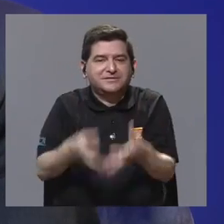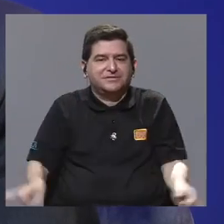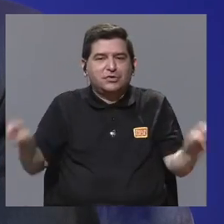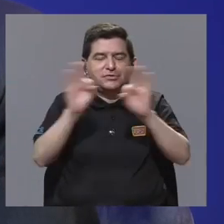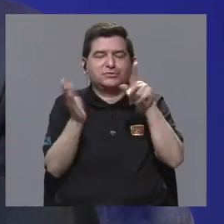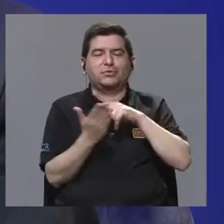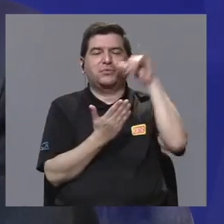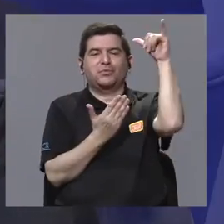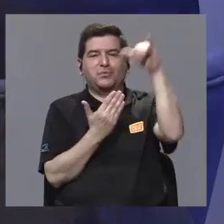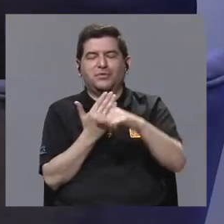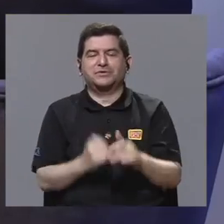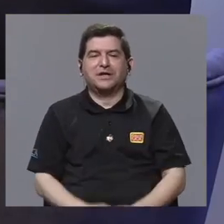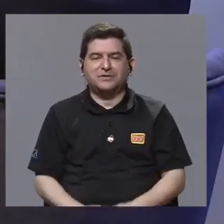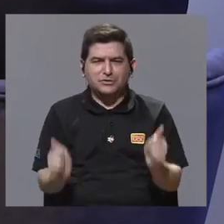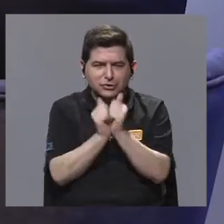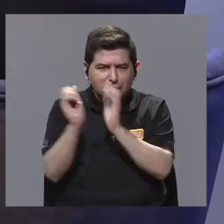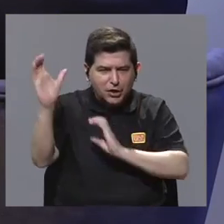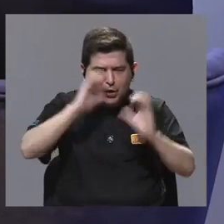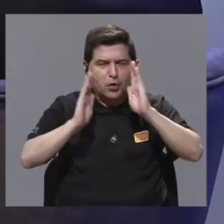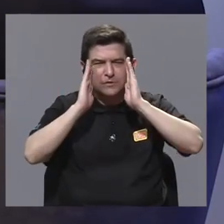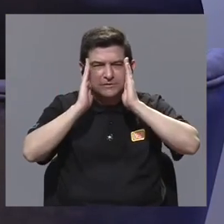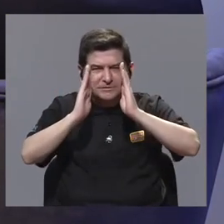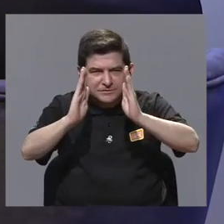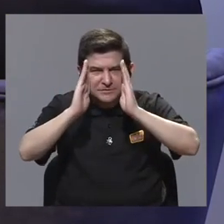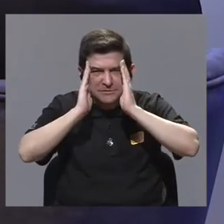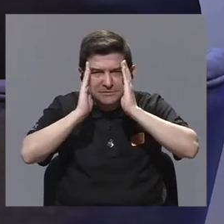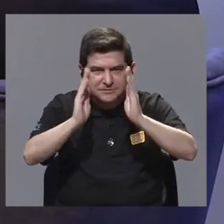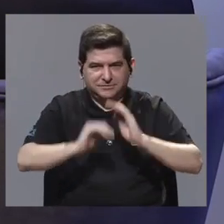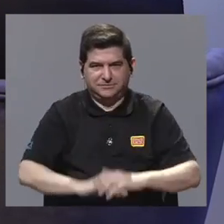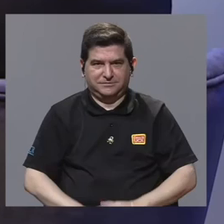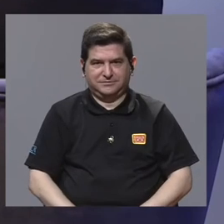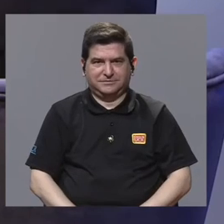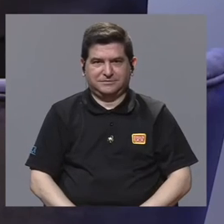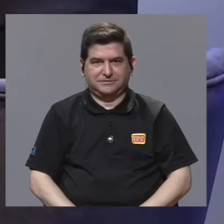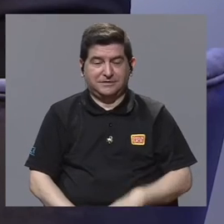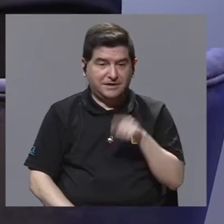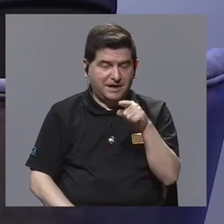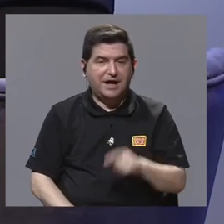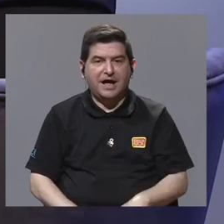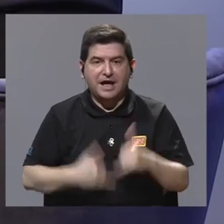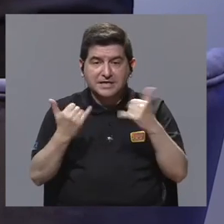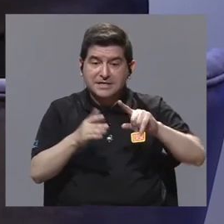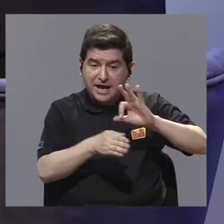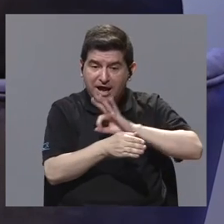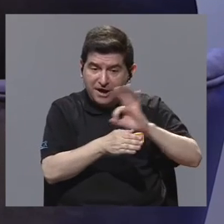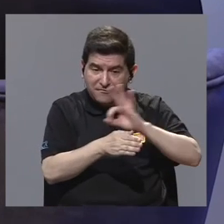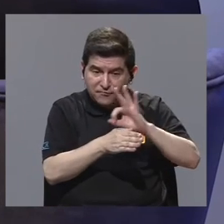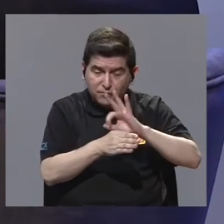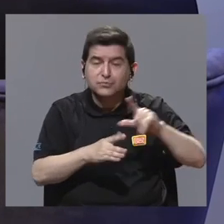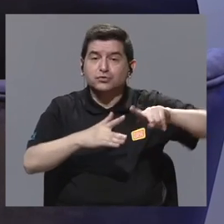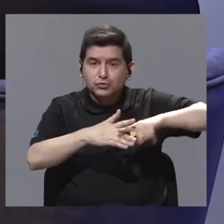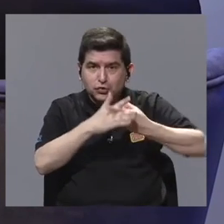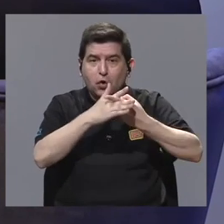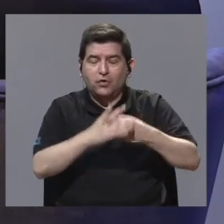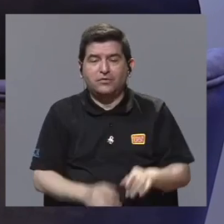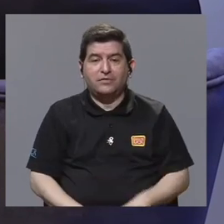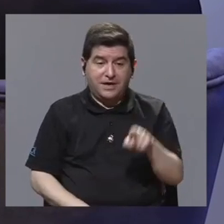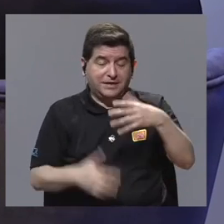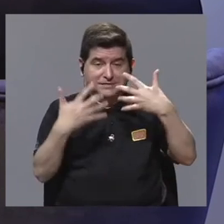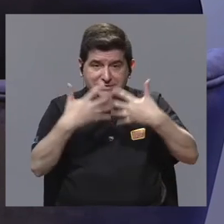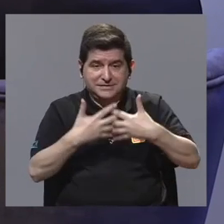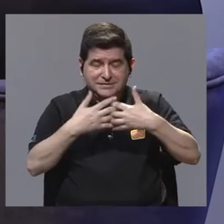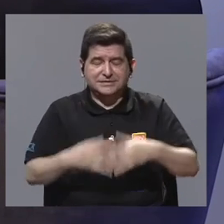importante proyecto. Conciencia estará pendiente de cuando entre en funcionamiento el